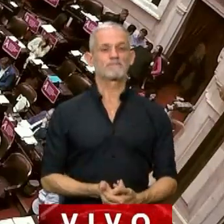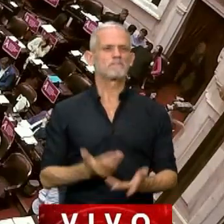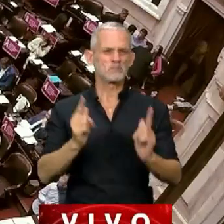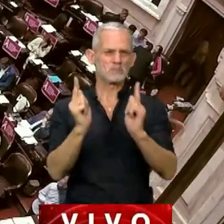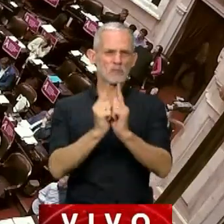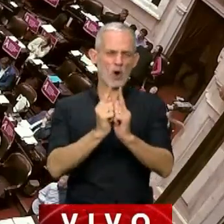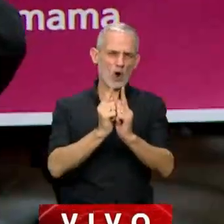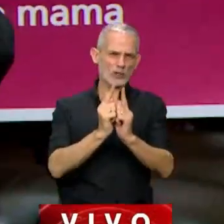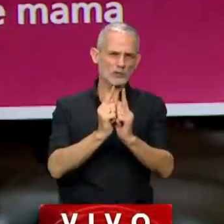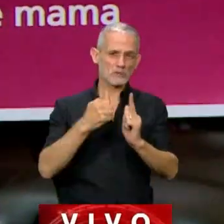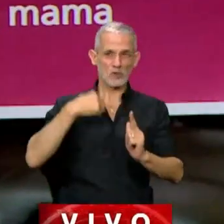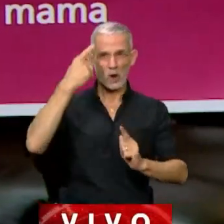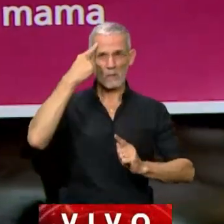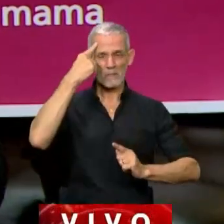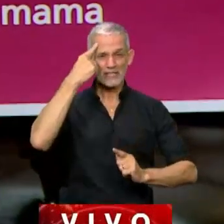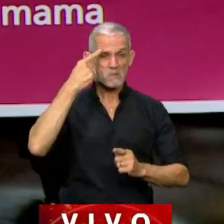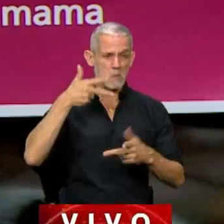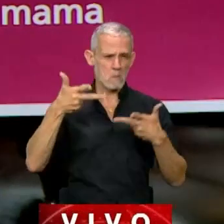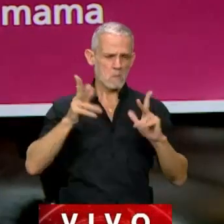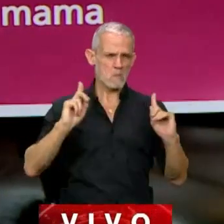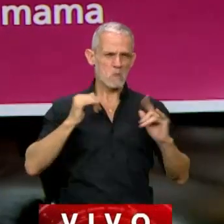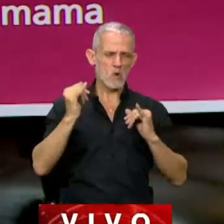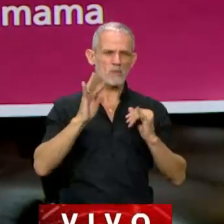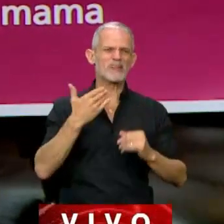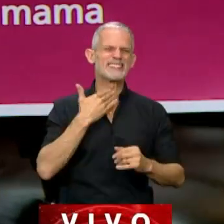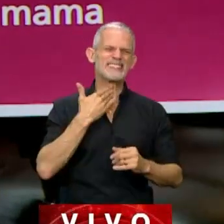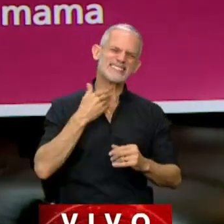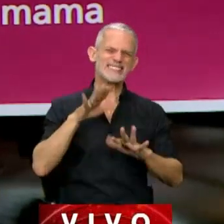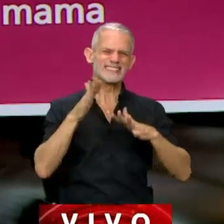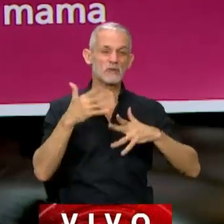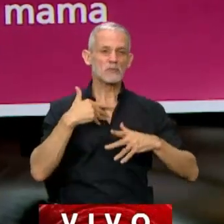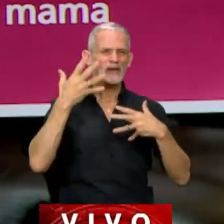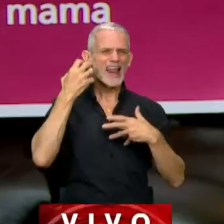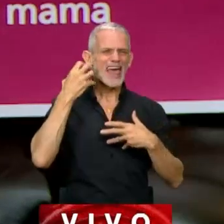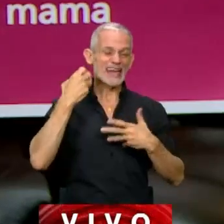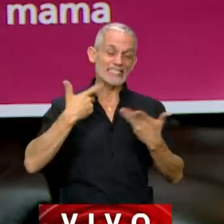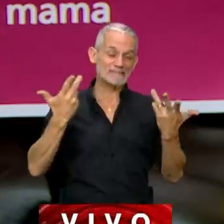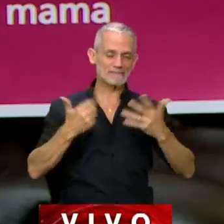Cortito, hoy no pensaba hablar, aparte que no ando bien de la garganta por la alergia, pero